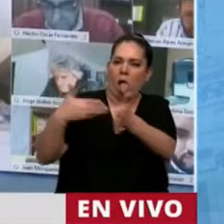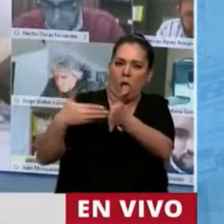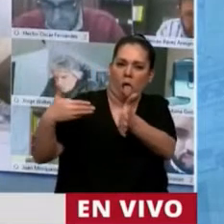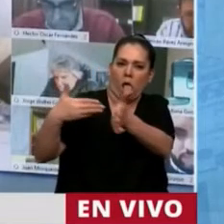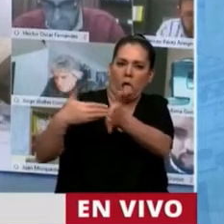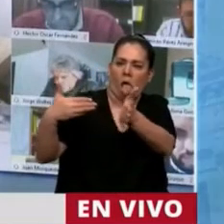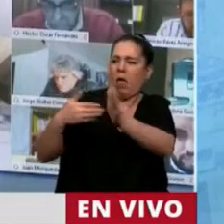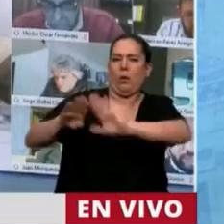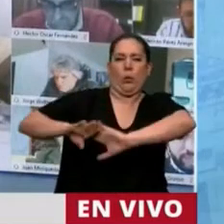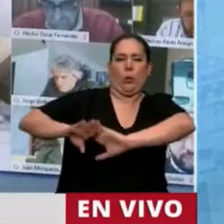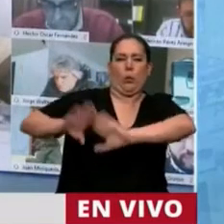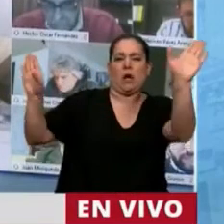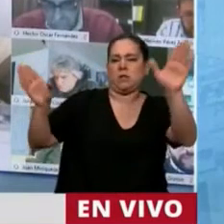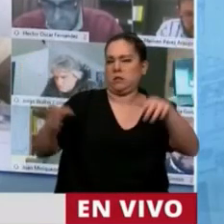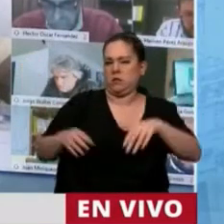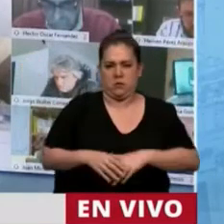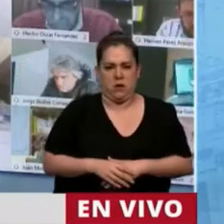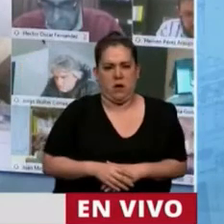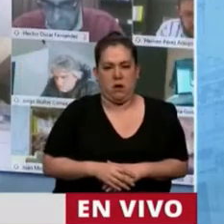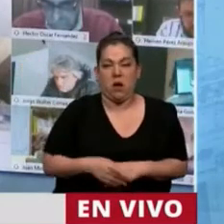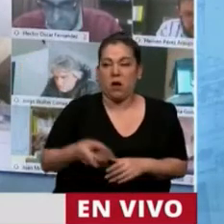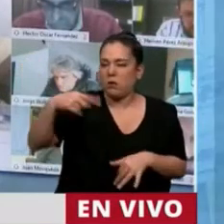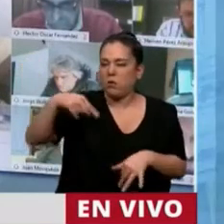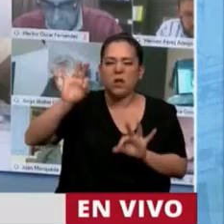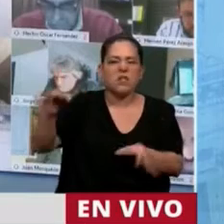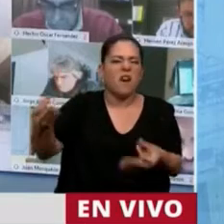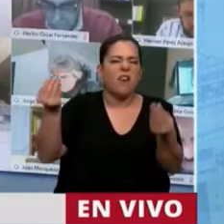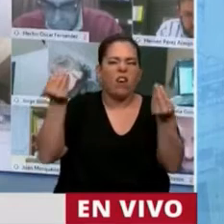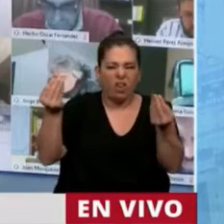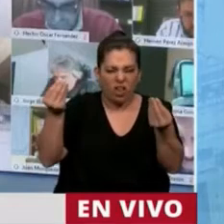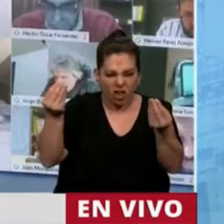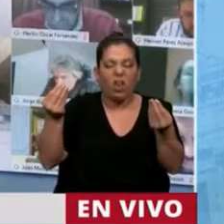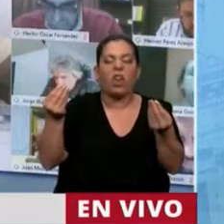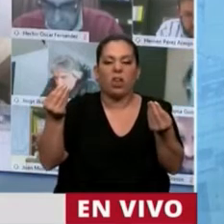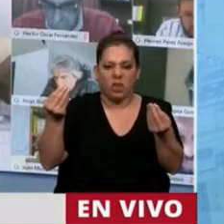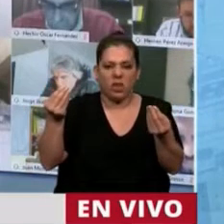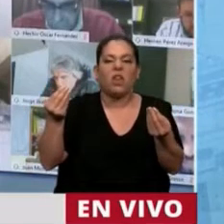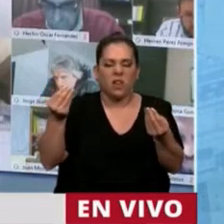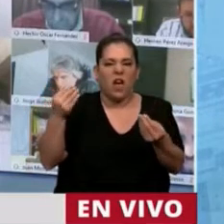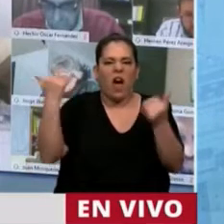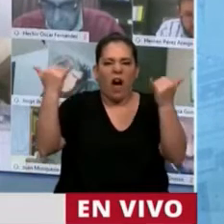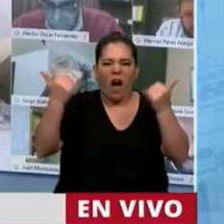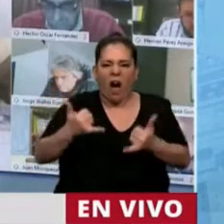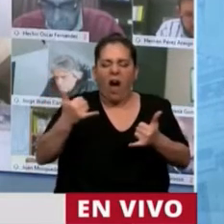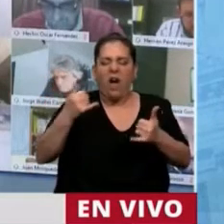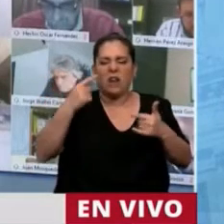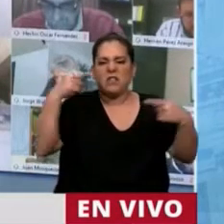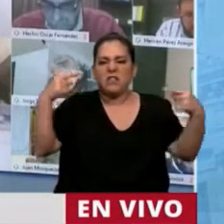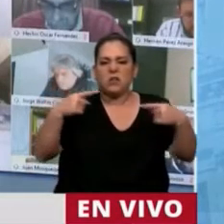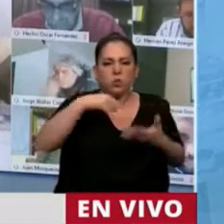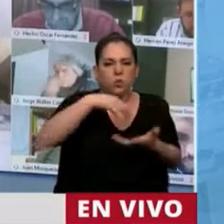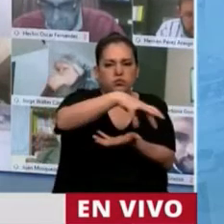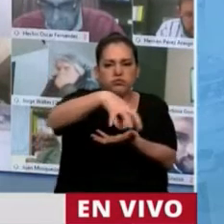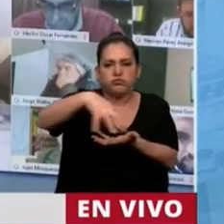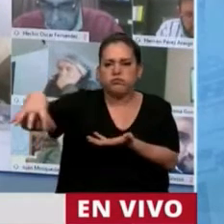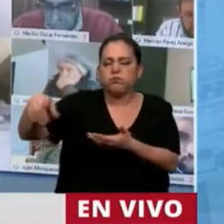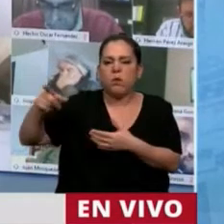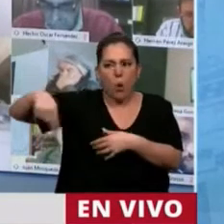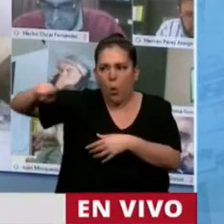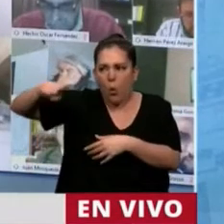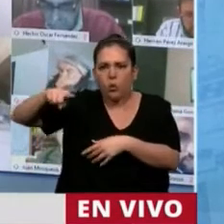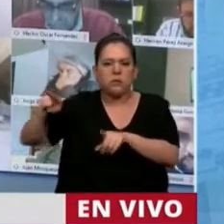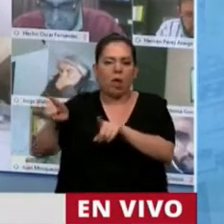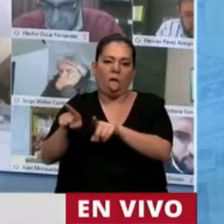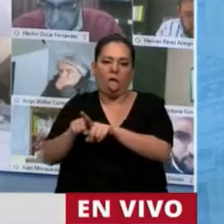porque hubo una reunión de labor parlamentaria, labor parlamentaria es cuando se acuerdan las reglas de la